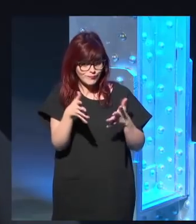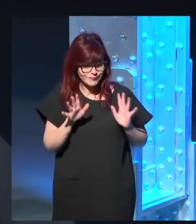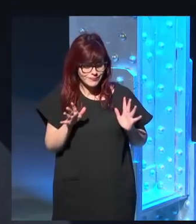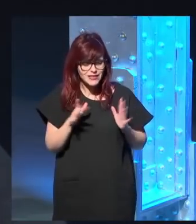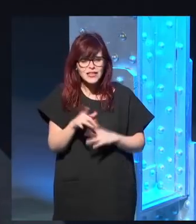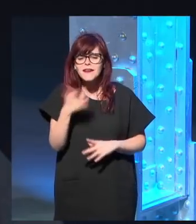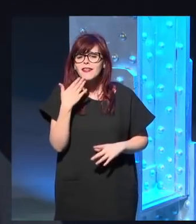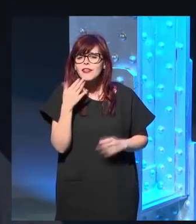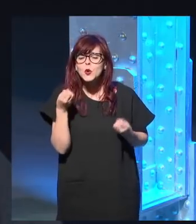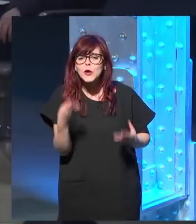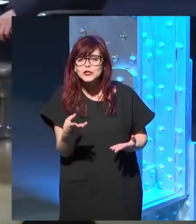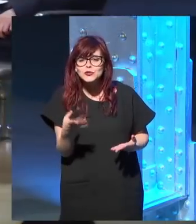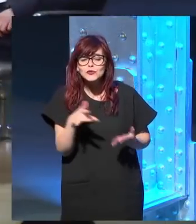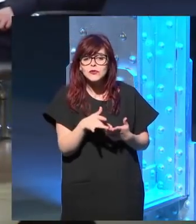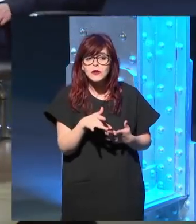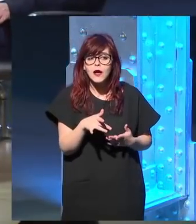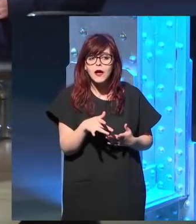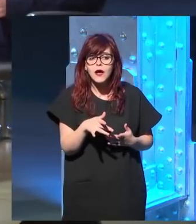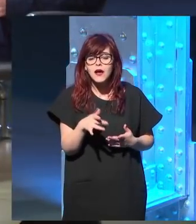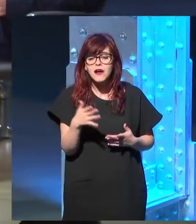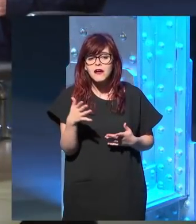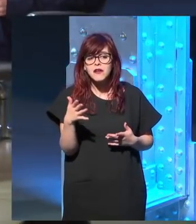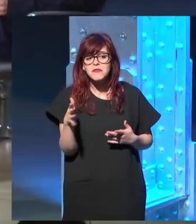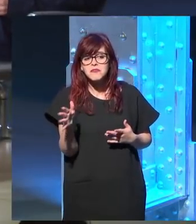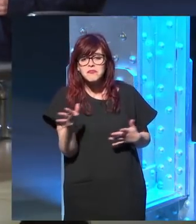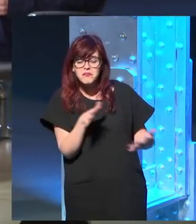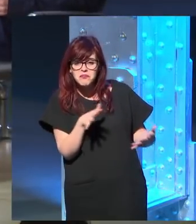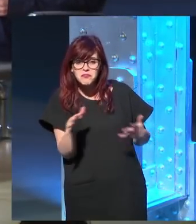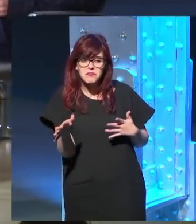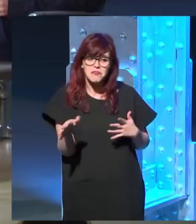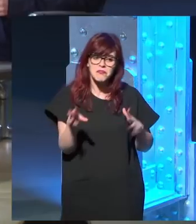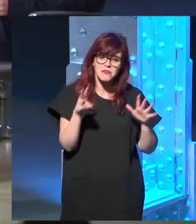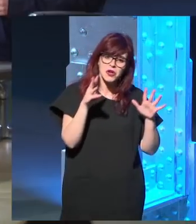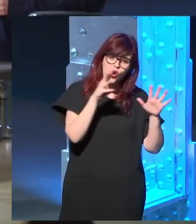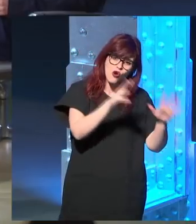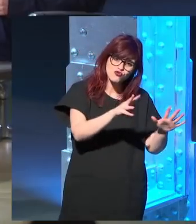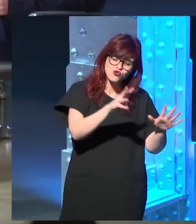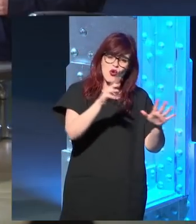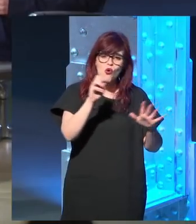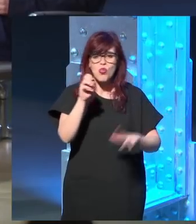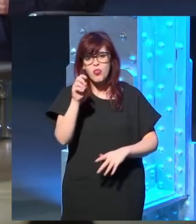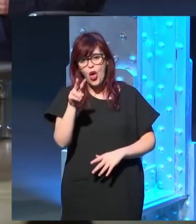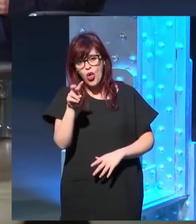¿y cuántos años tenías cuando leías eso? entre los ocho y los doce